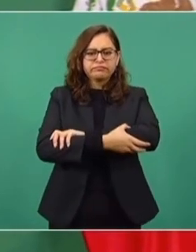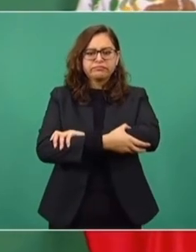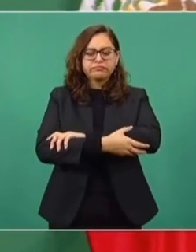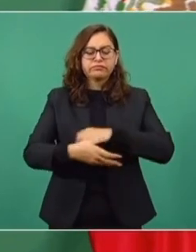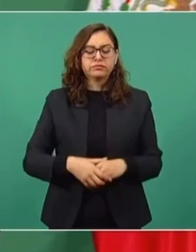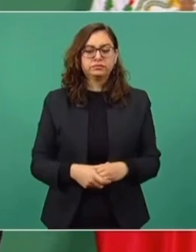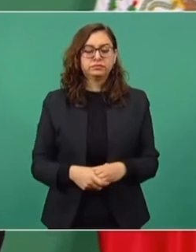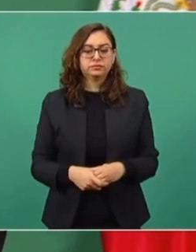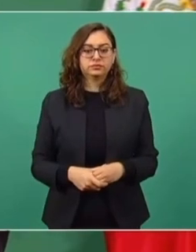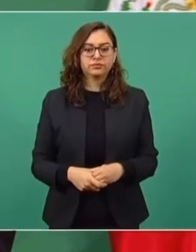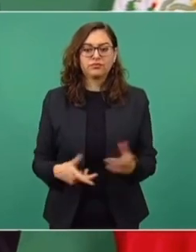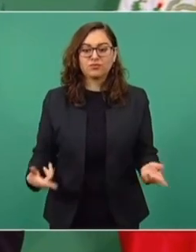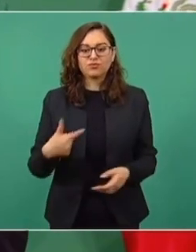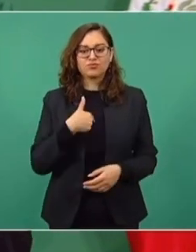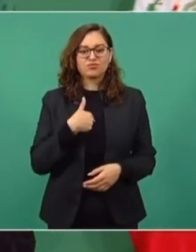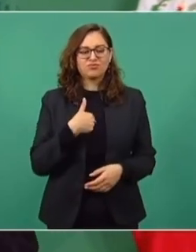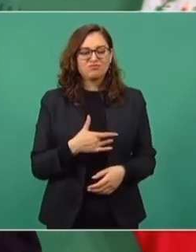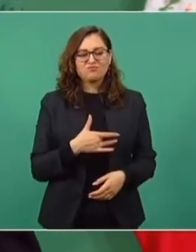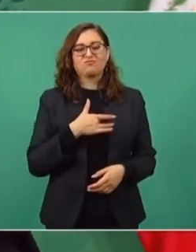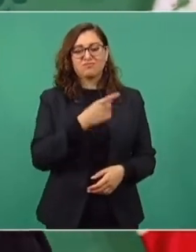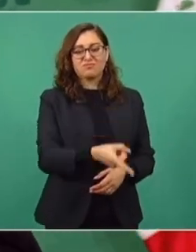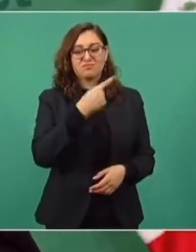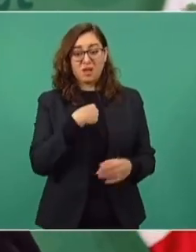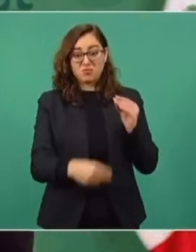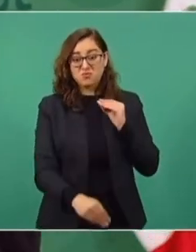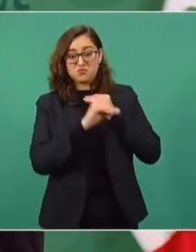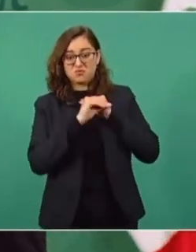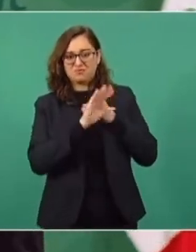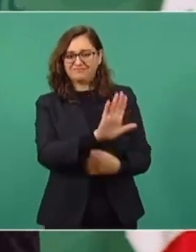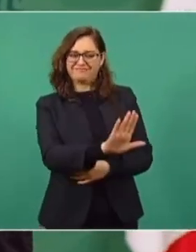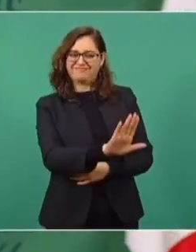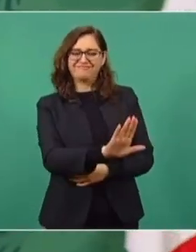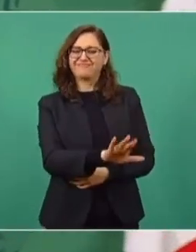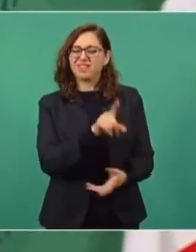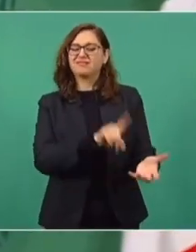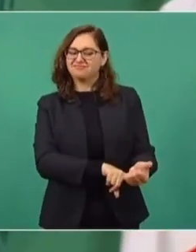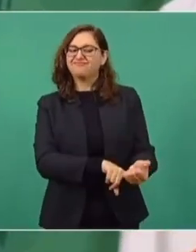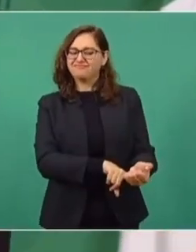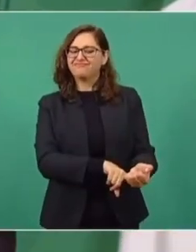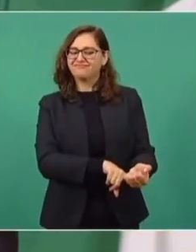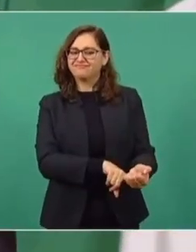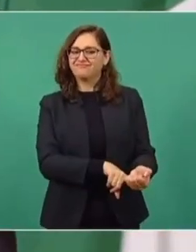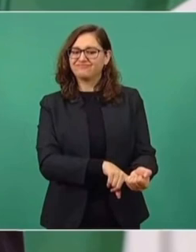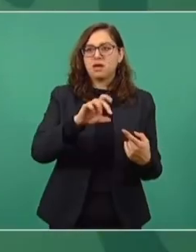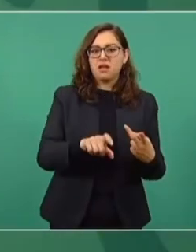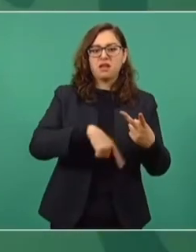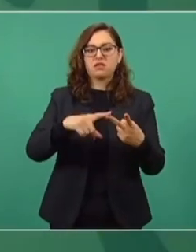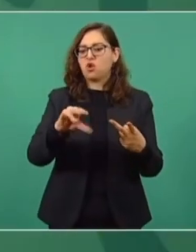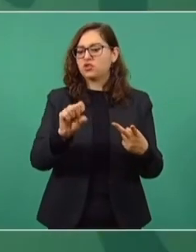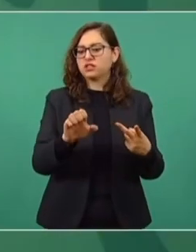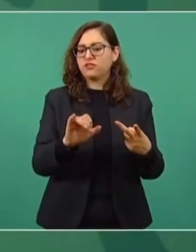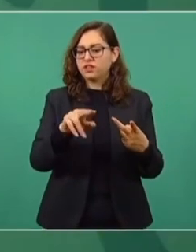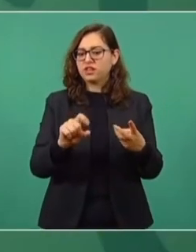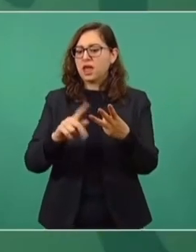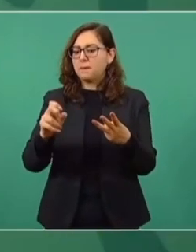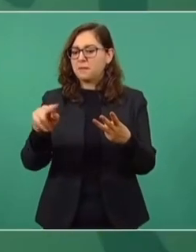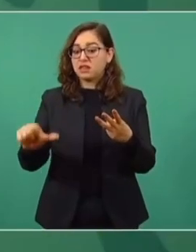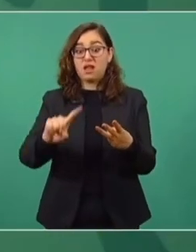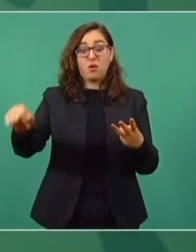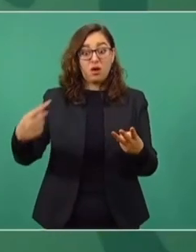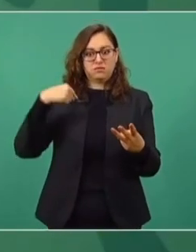Yo desde entonces lo sentí falso. Entonces me quiso besar y dije no, lo aguanté. A no me besó. Y no me equivoqué.